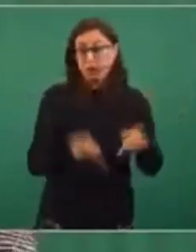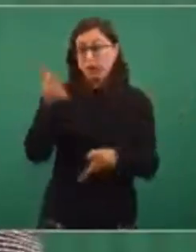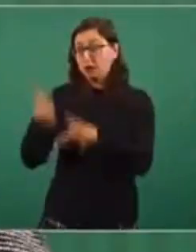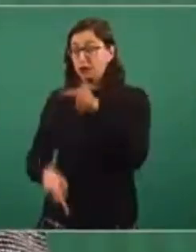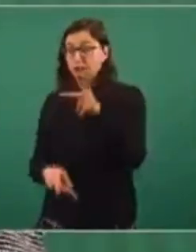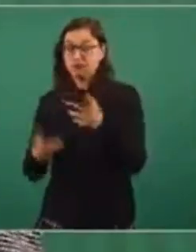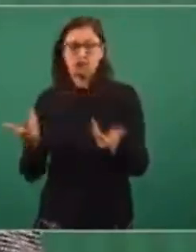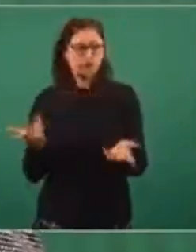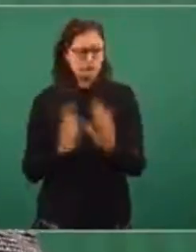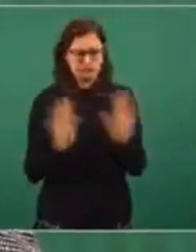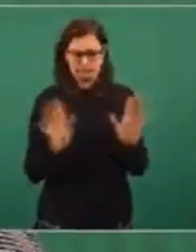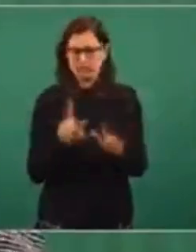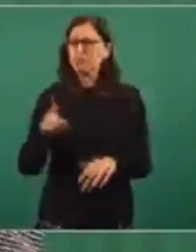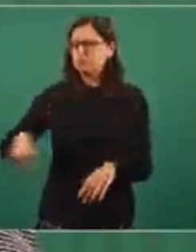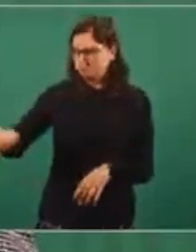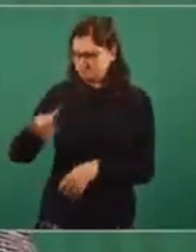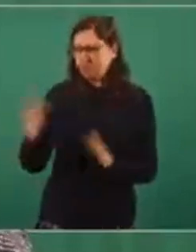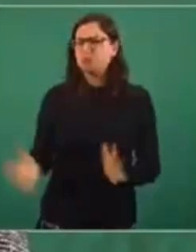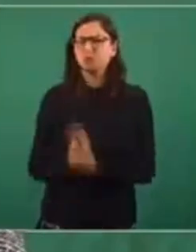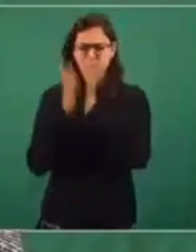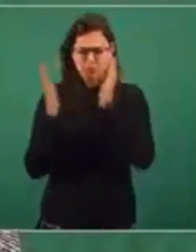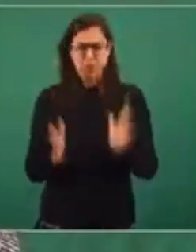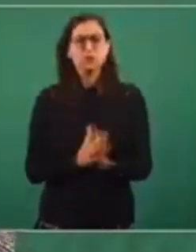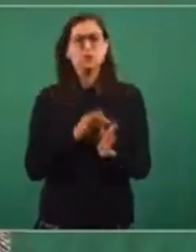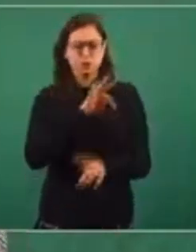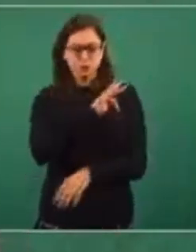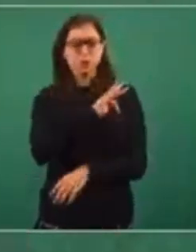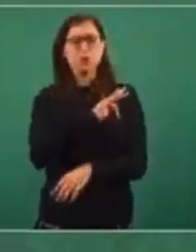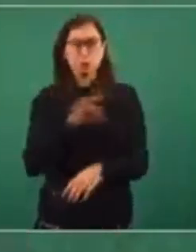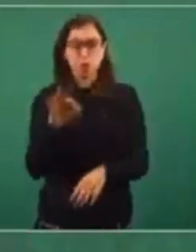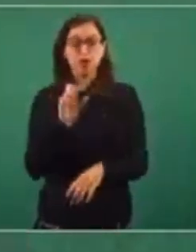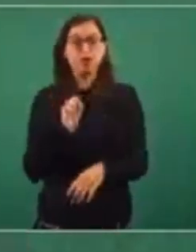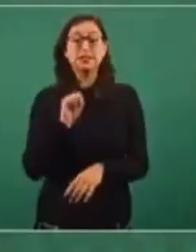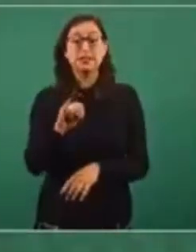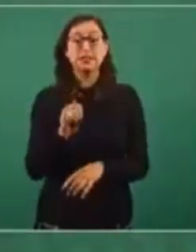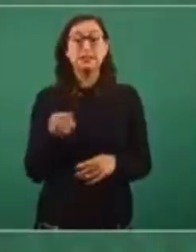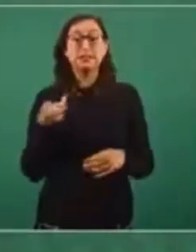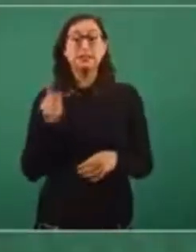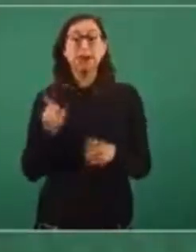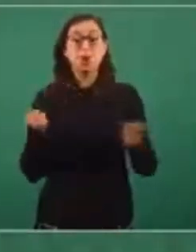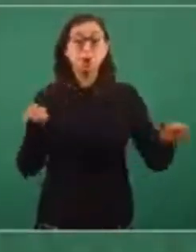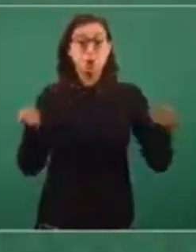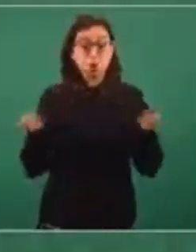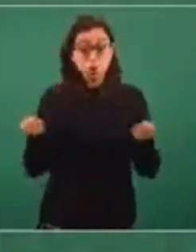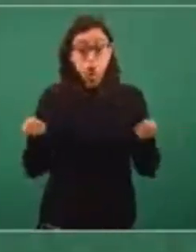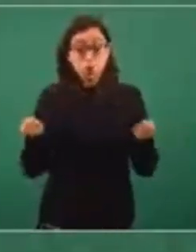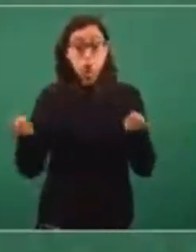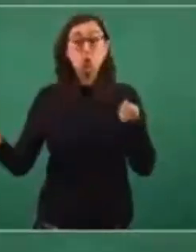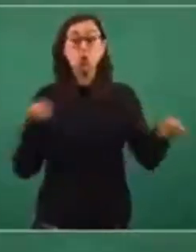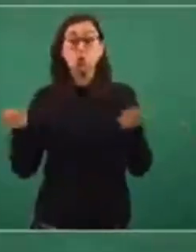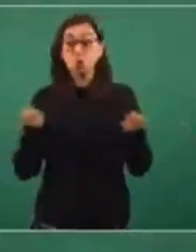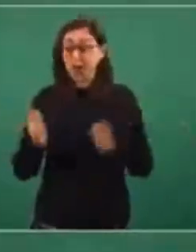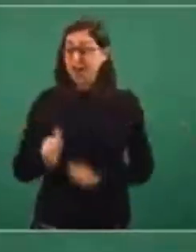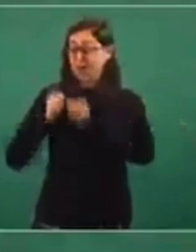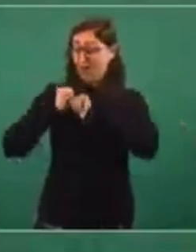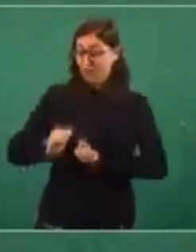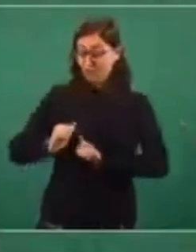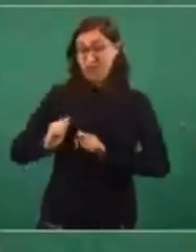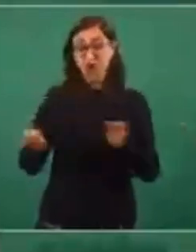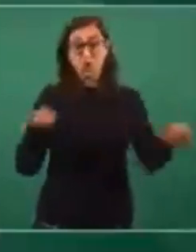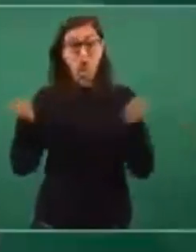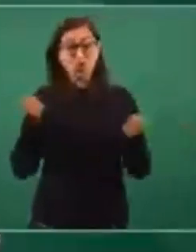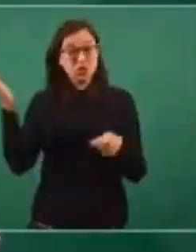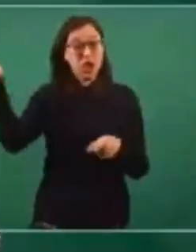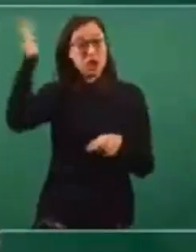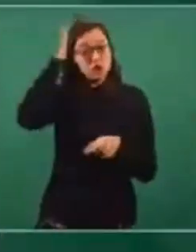y ahí está la ley, la participación de la iniciativa privada. Pero la rectoría, la rectoría en estos sectores estratégicos